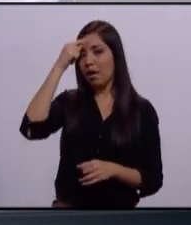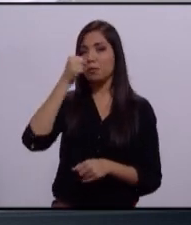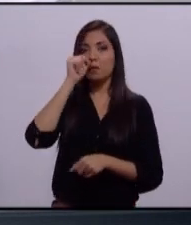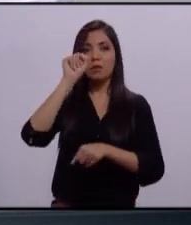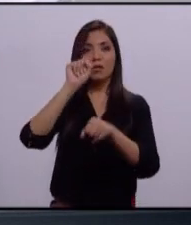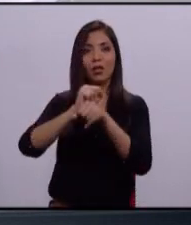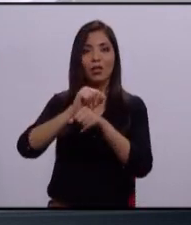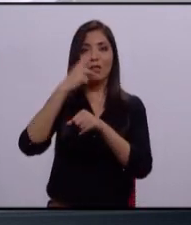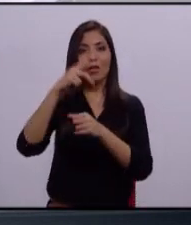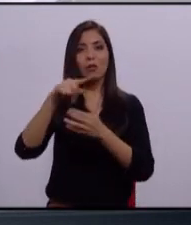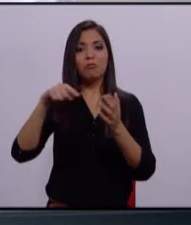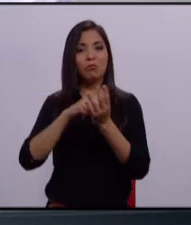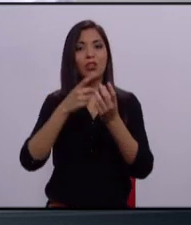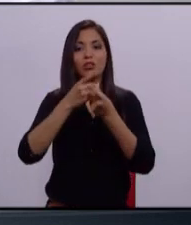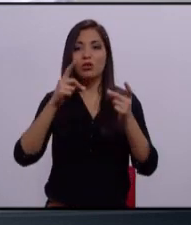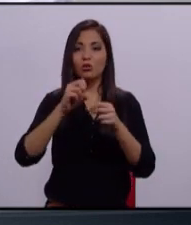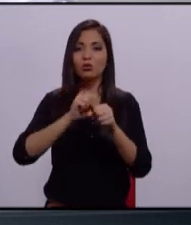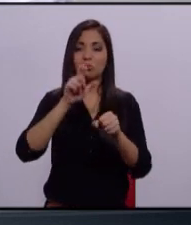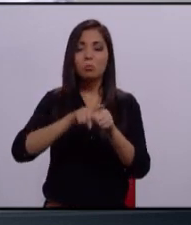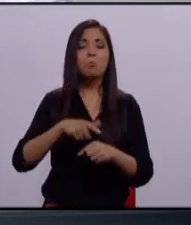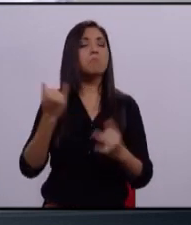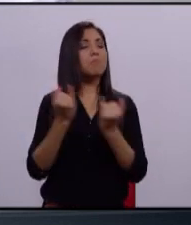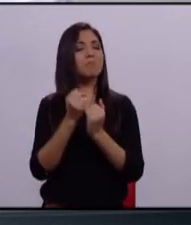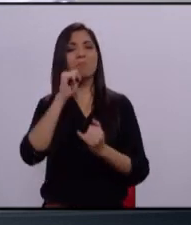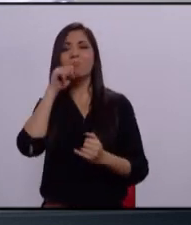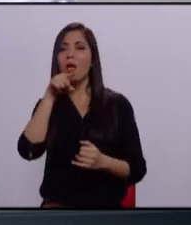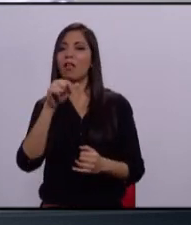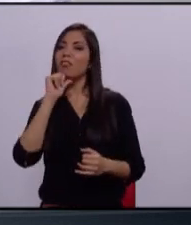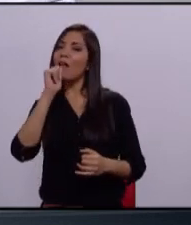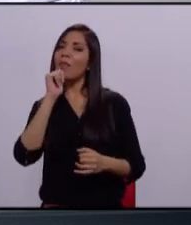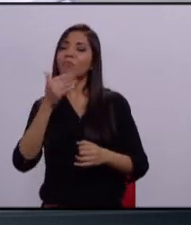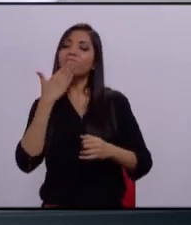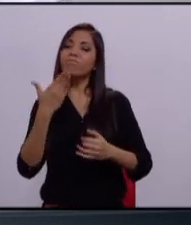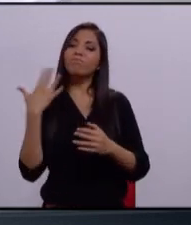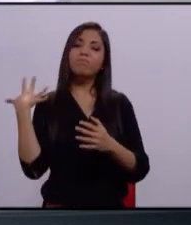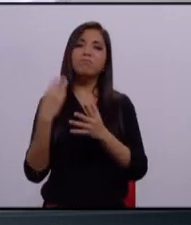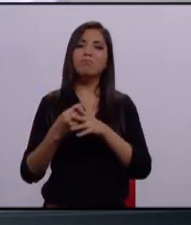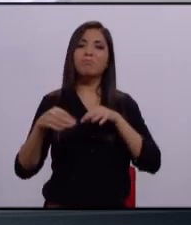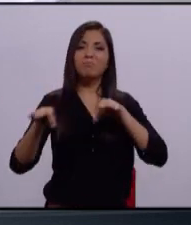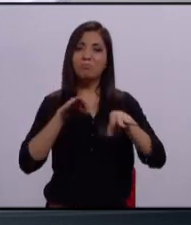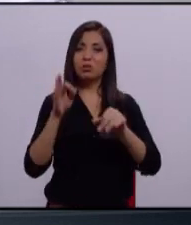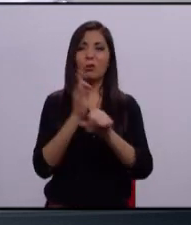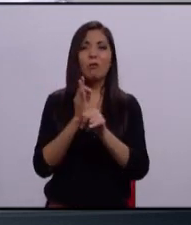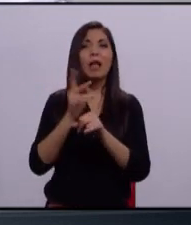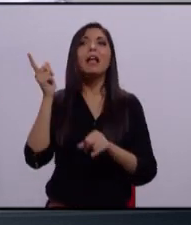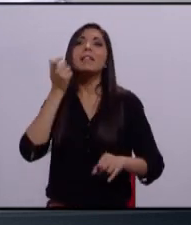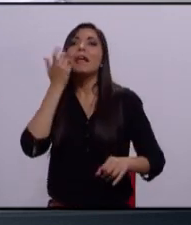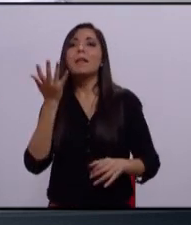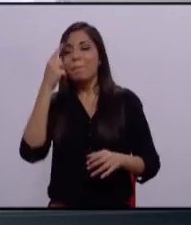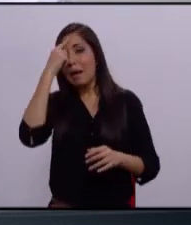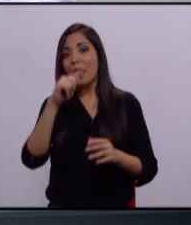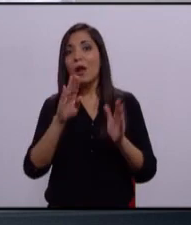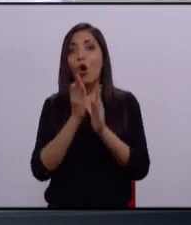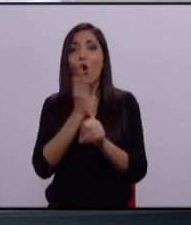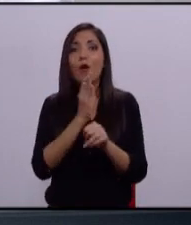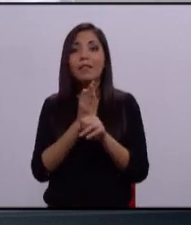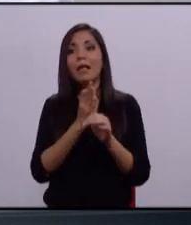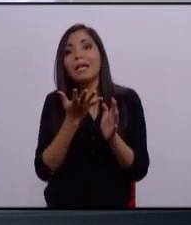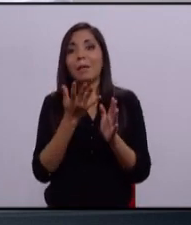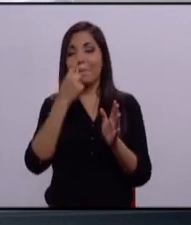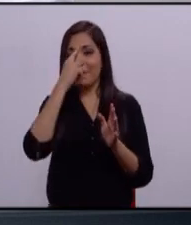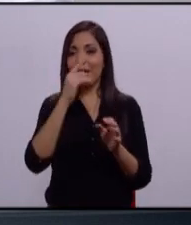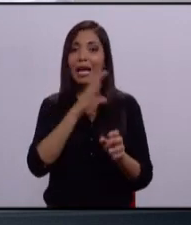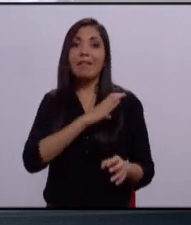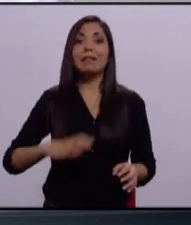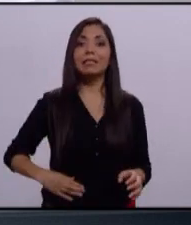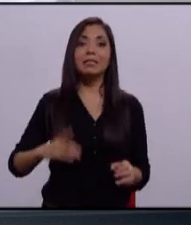y le fallaste de nueva cuenta. Esto quiere decir que tu candidatura es un capricho personal y no un compromiso serio y formal para